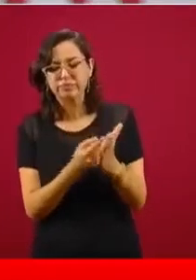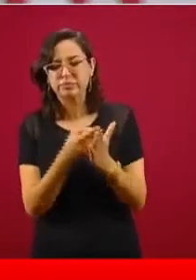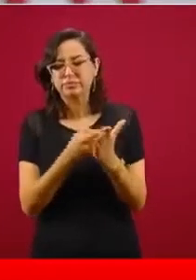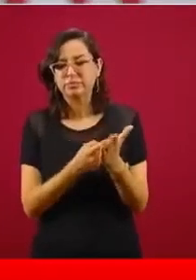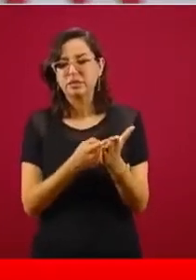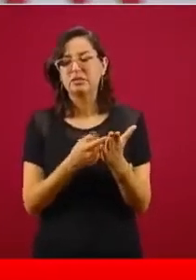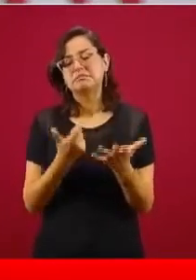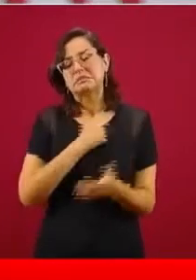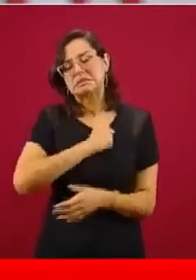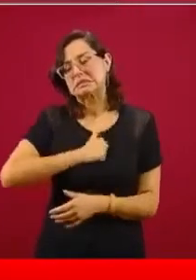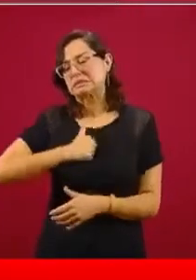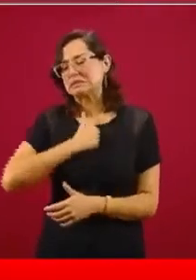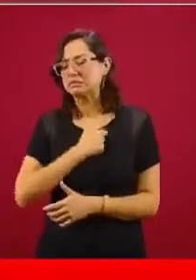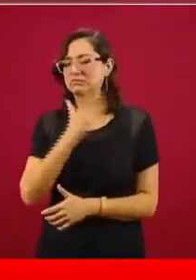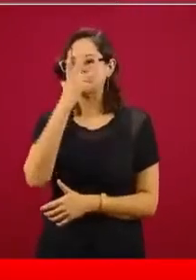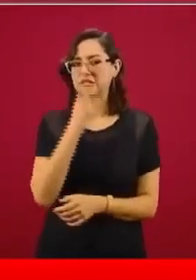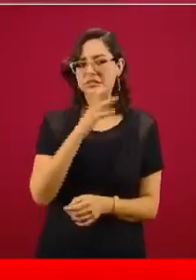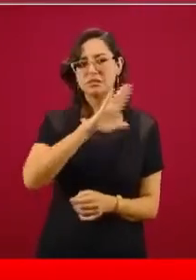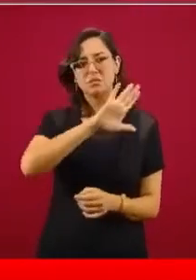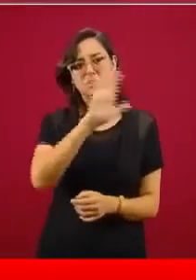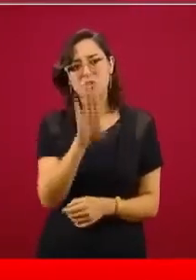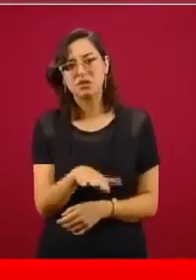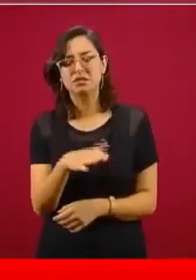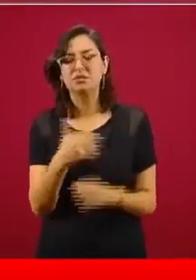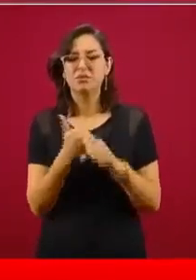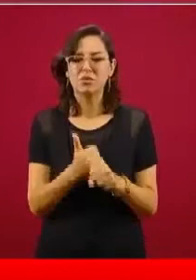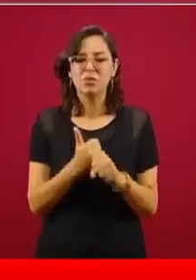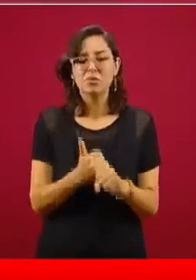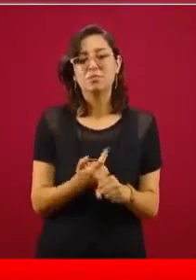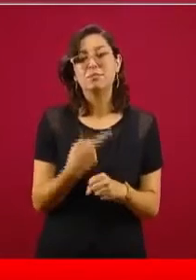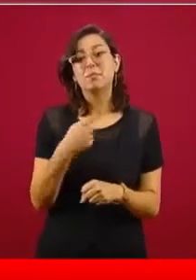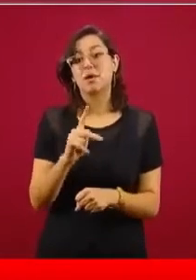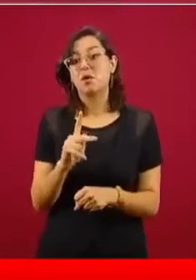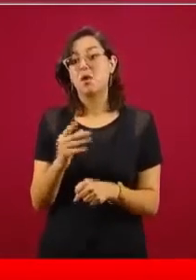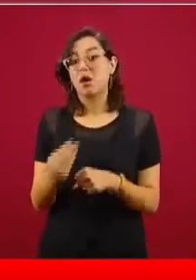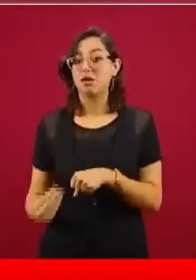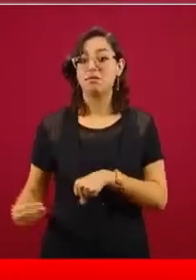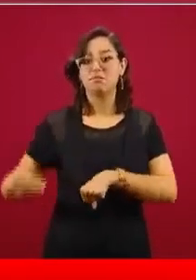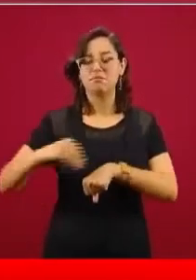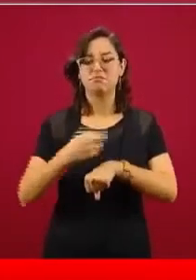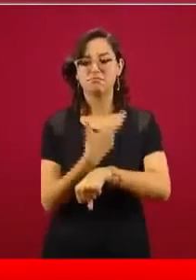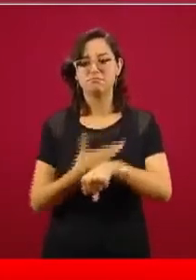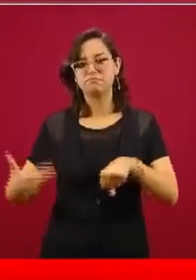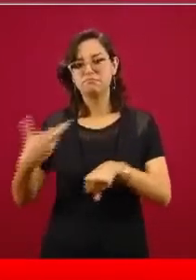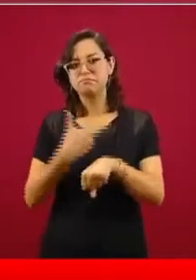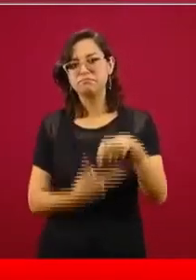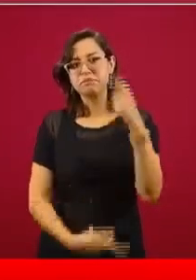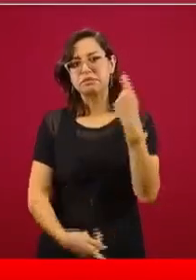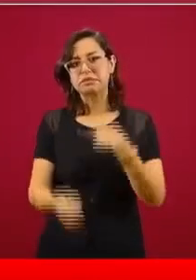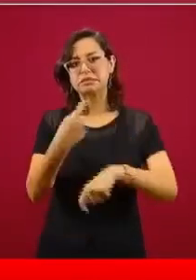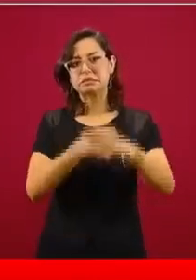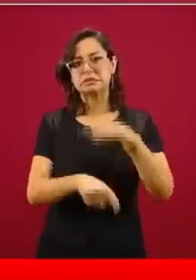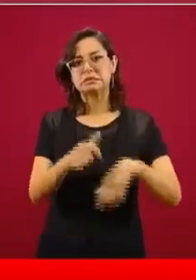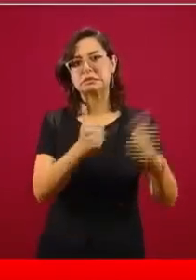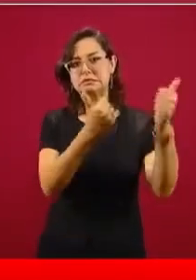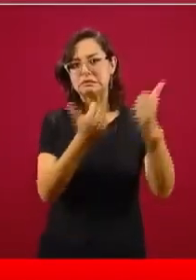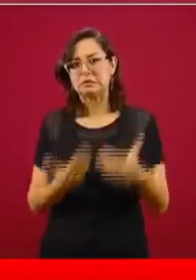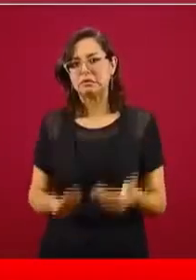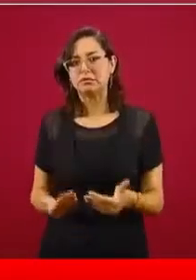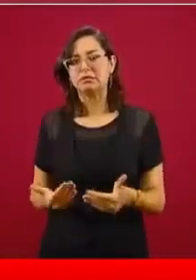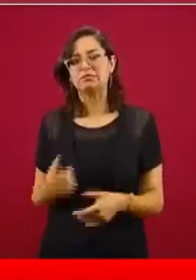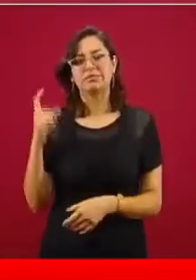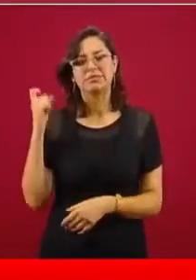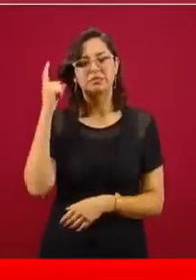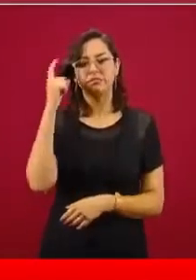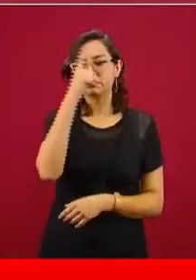el trámite, el trámite, procedimiento para tener los restos de sus familiares en México suele ser muy complejo. Por eso se